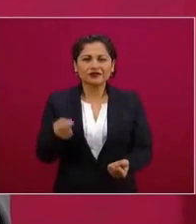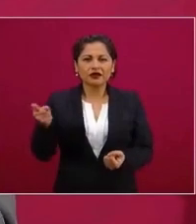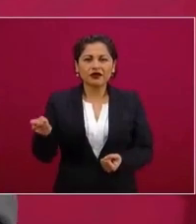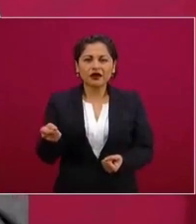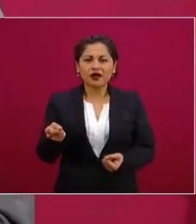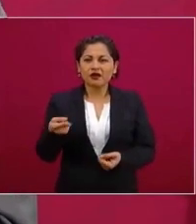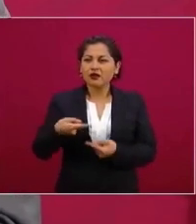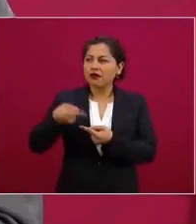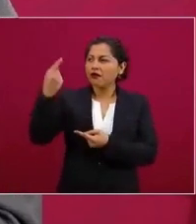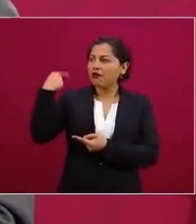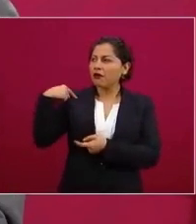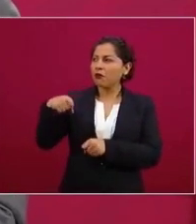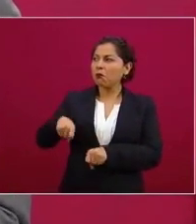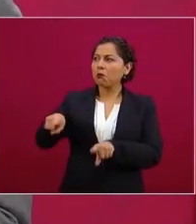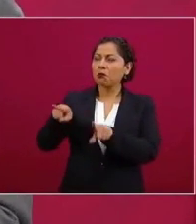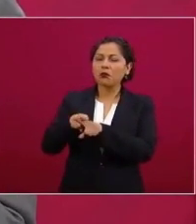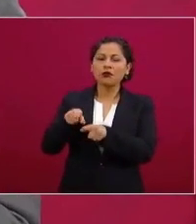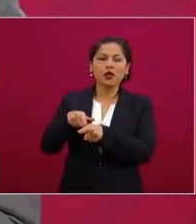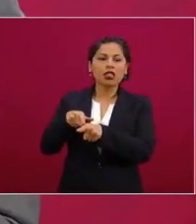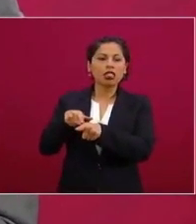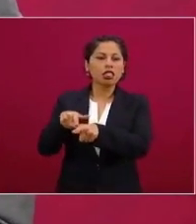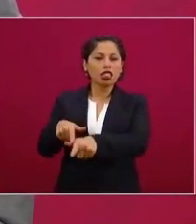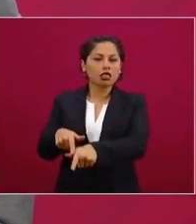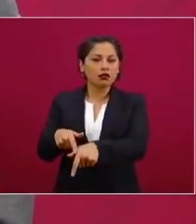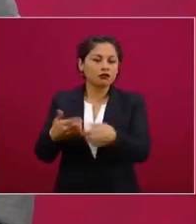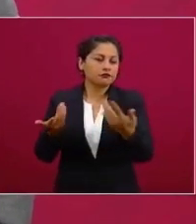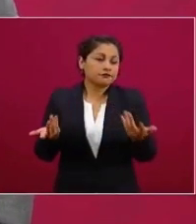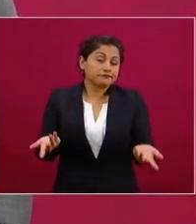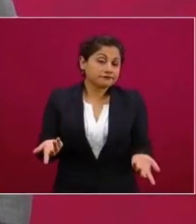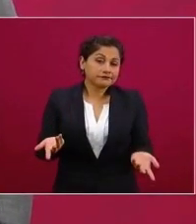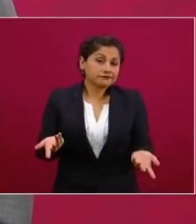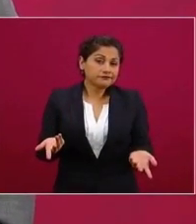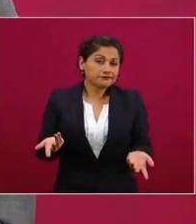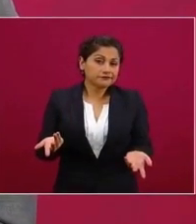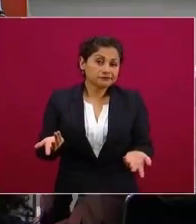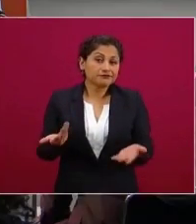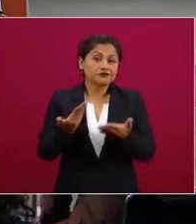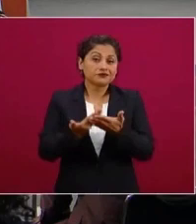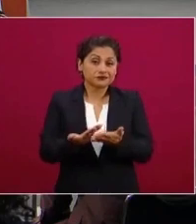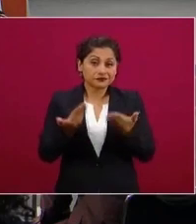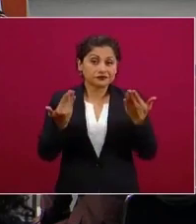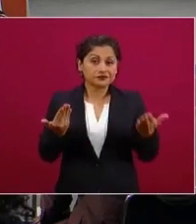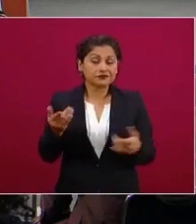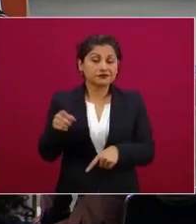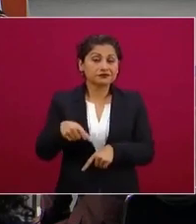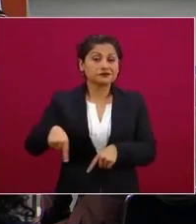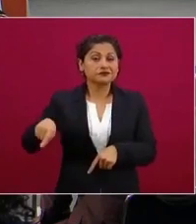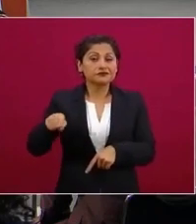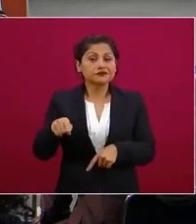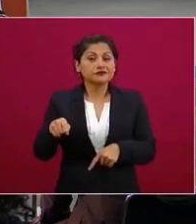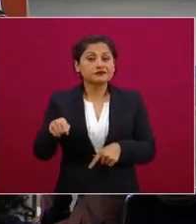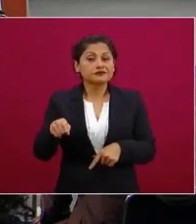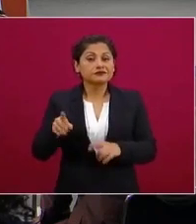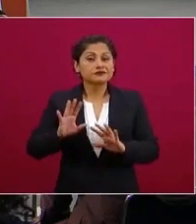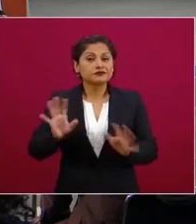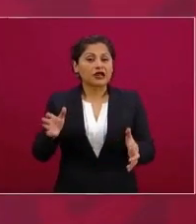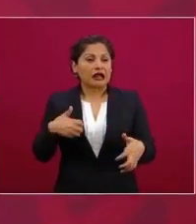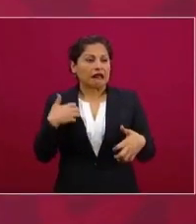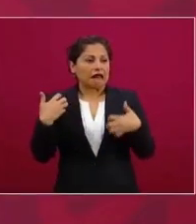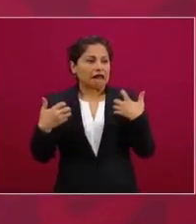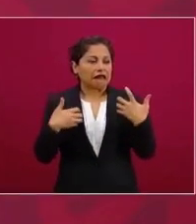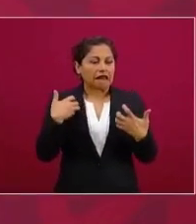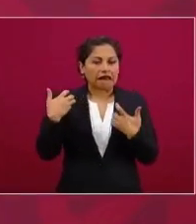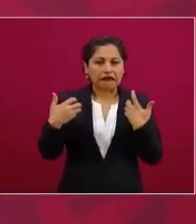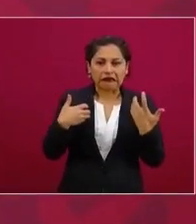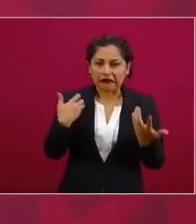de duda, entre comillas, que puedan traer algunos de esos personajes que cita el presidente todos los días,